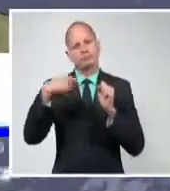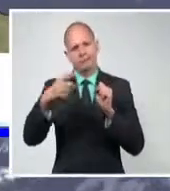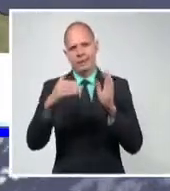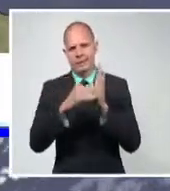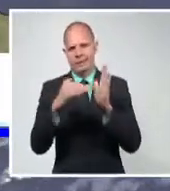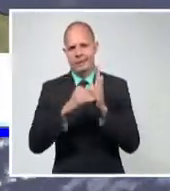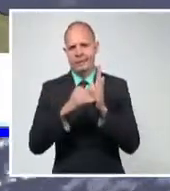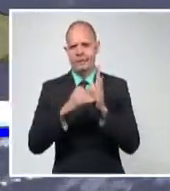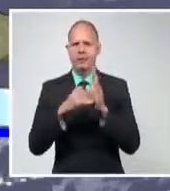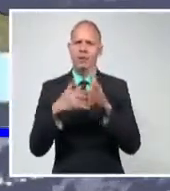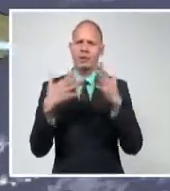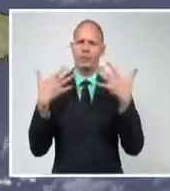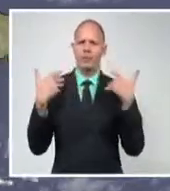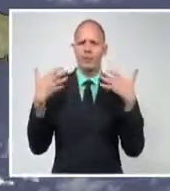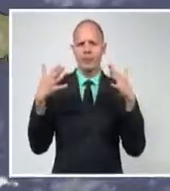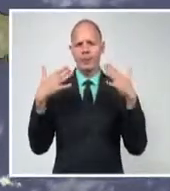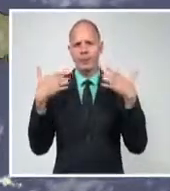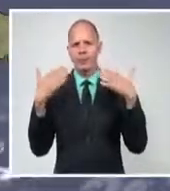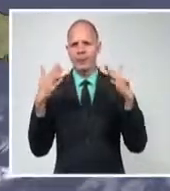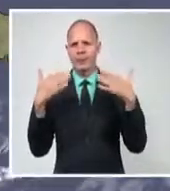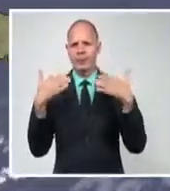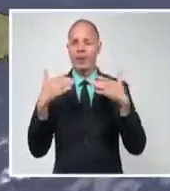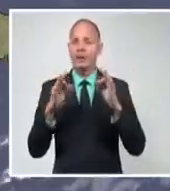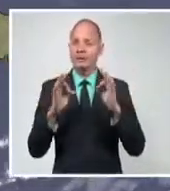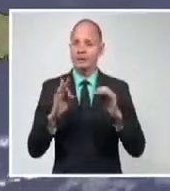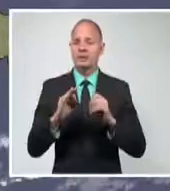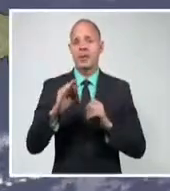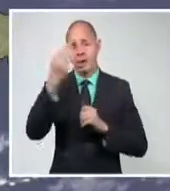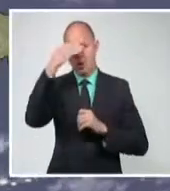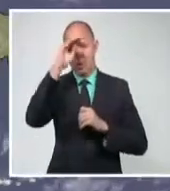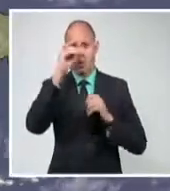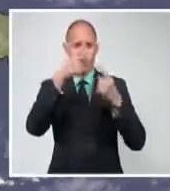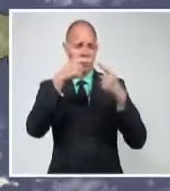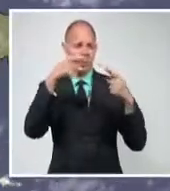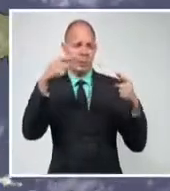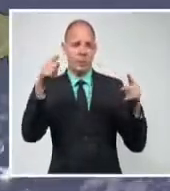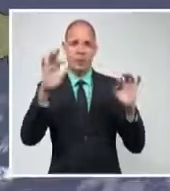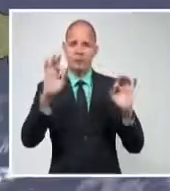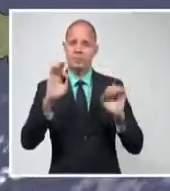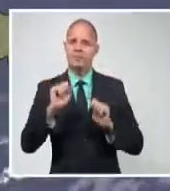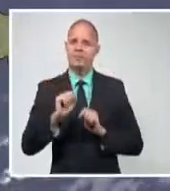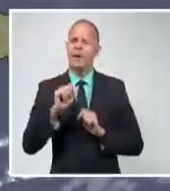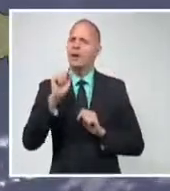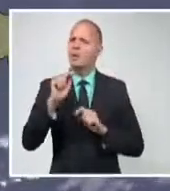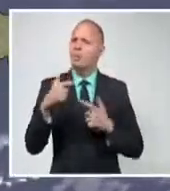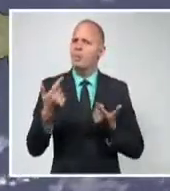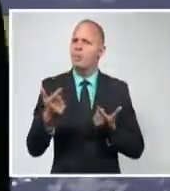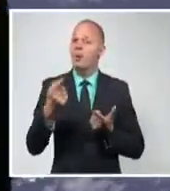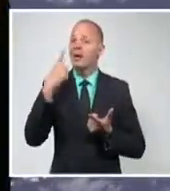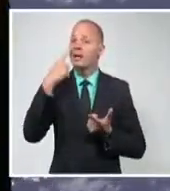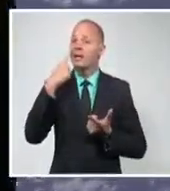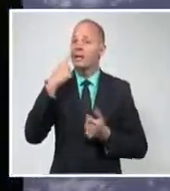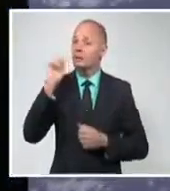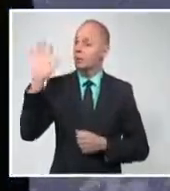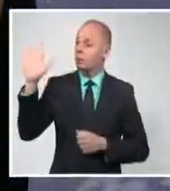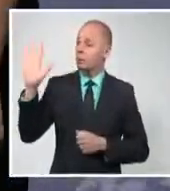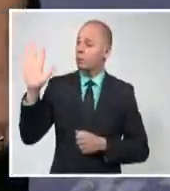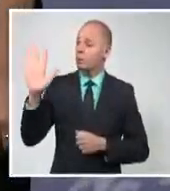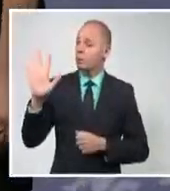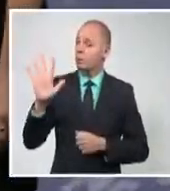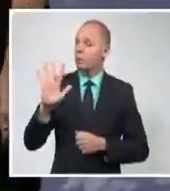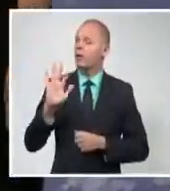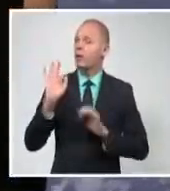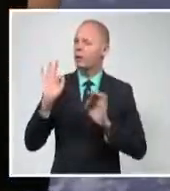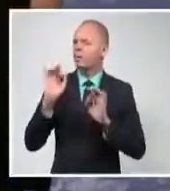continúan caracterizando las condiciones del tiempo en nuestro país y es que persiste la influencia de las altas presiones con su centro ahora en el Atlántico, imponiendo un régimen de